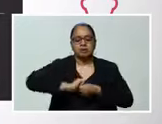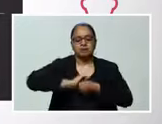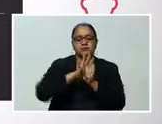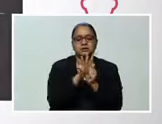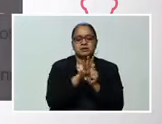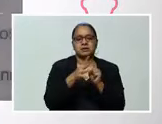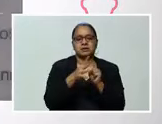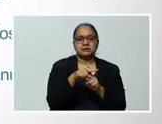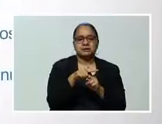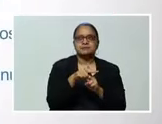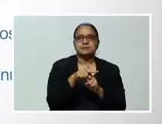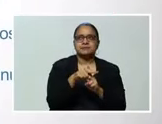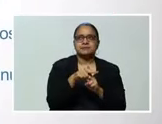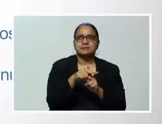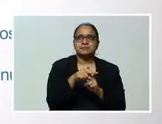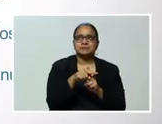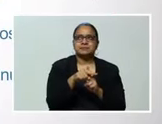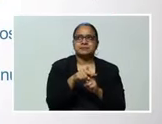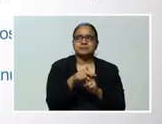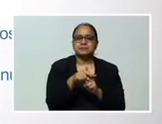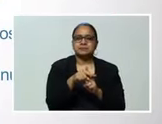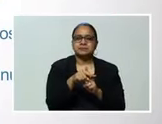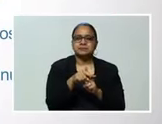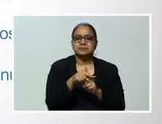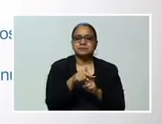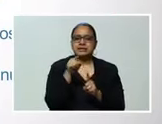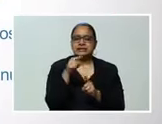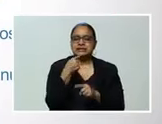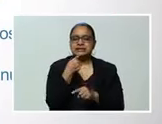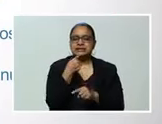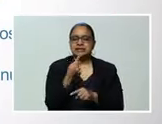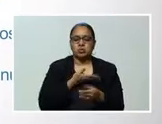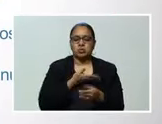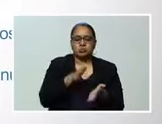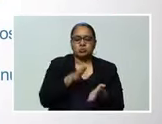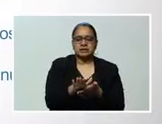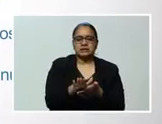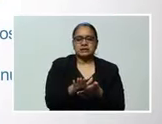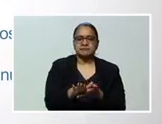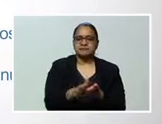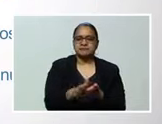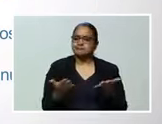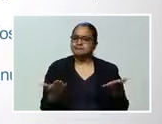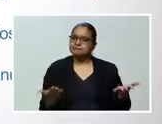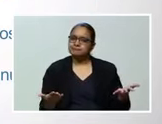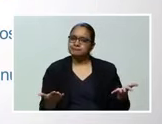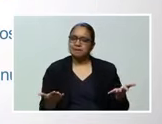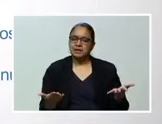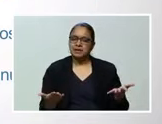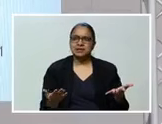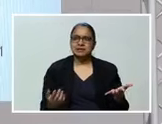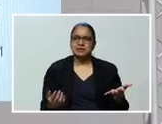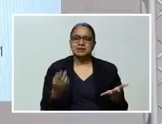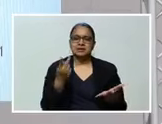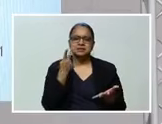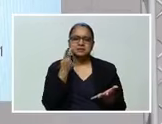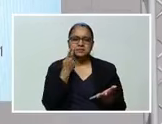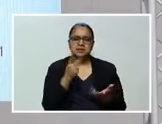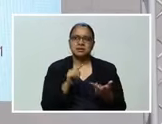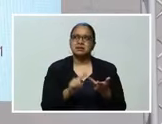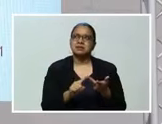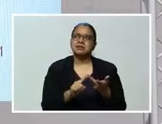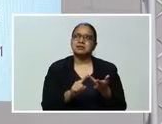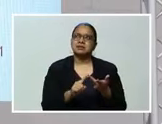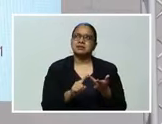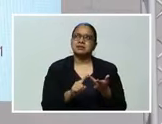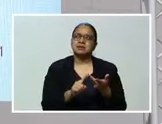-19 En el caso de los fallecidos Otro dato interesante Que Villanueva supera